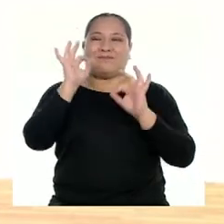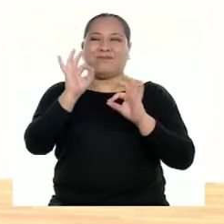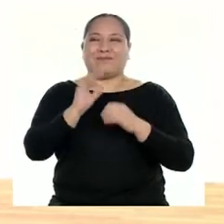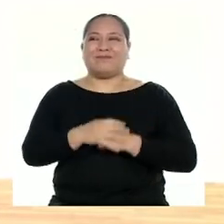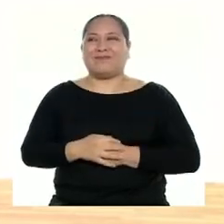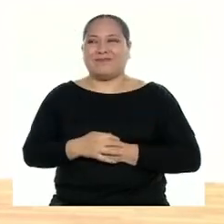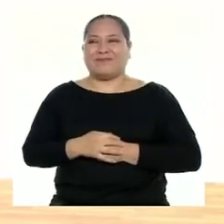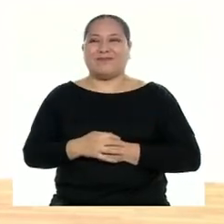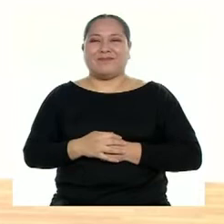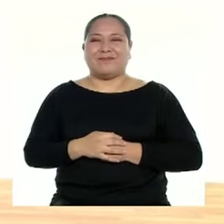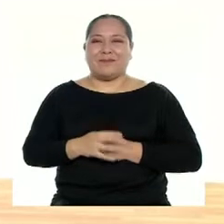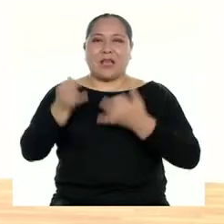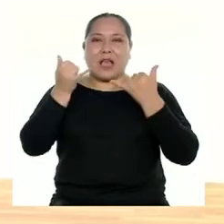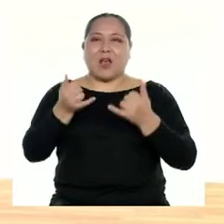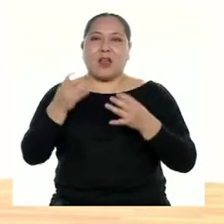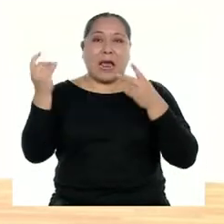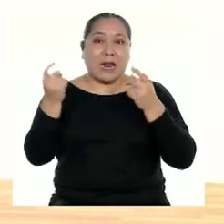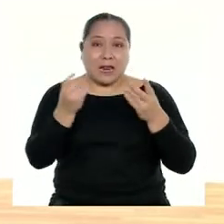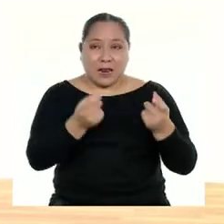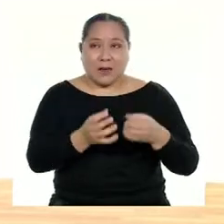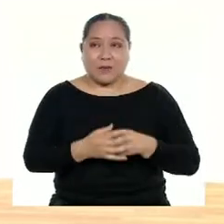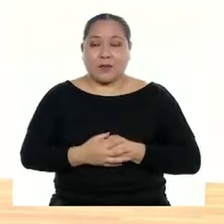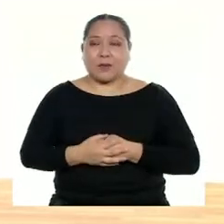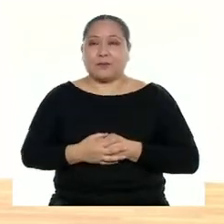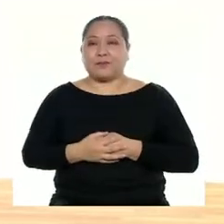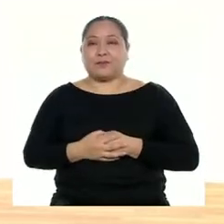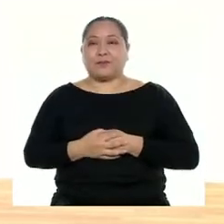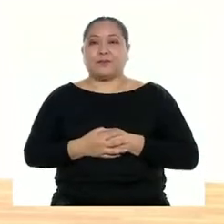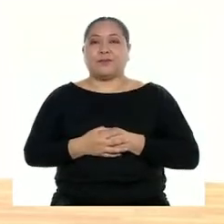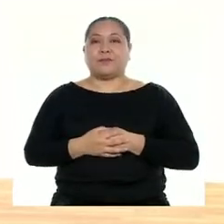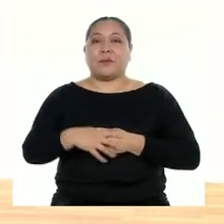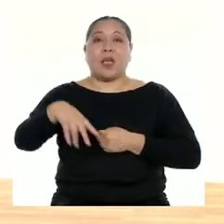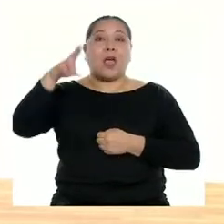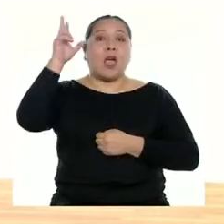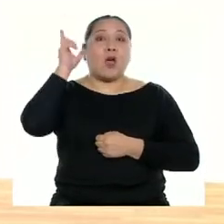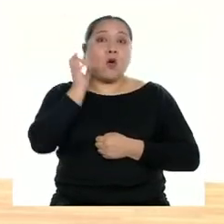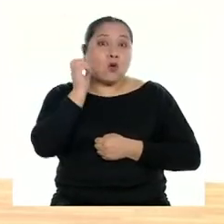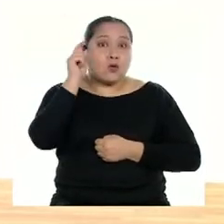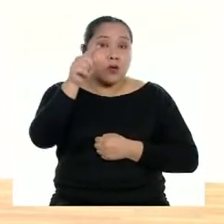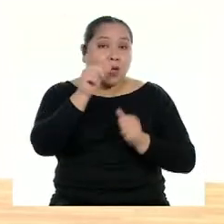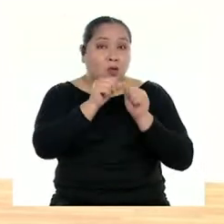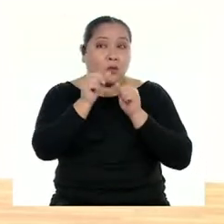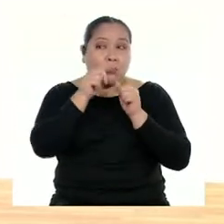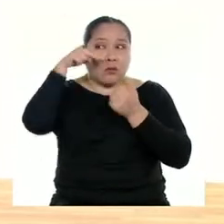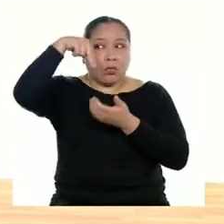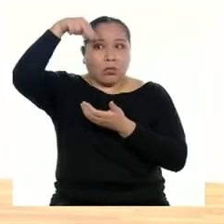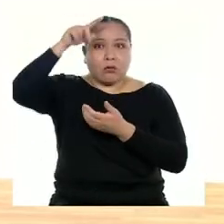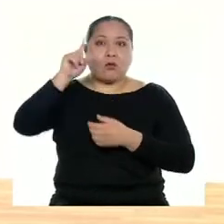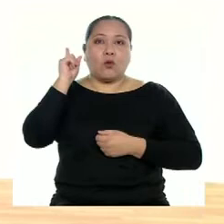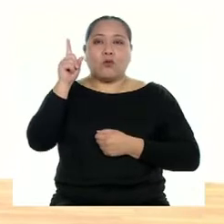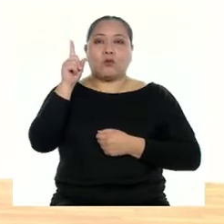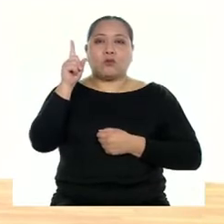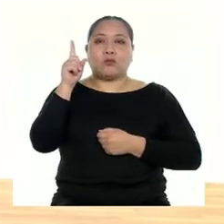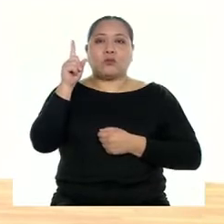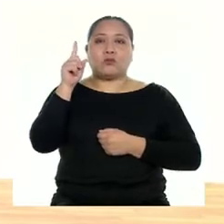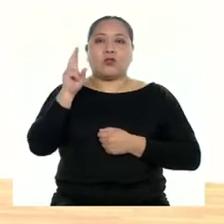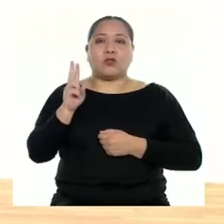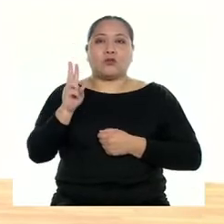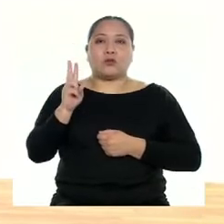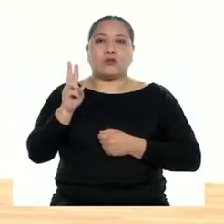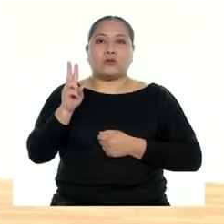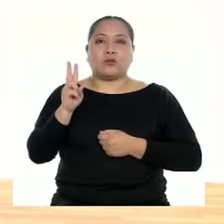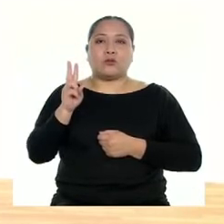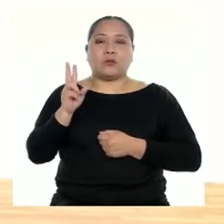Excelente. Ahora lo vamos a hacer más rápido. Bien. Escucho el número y me pongo en la posición. Uno, dos,